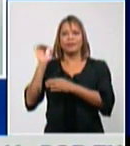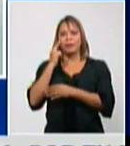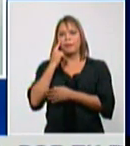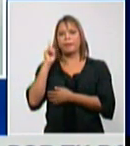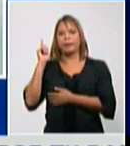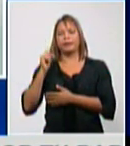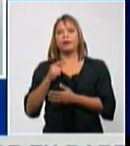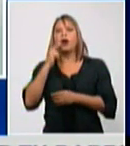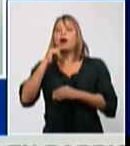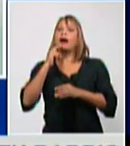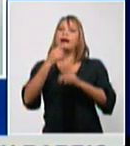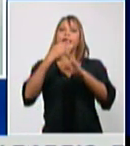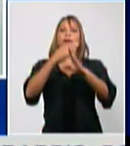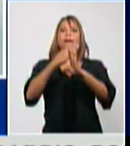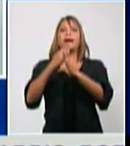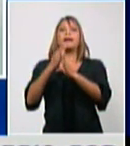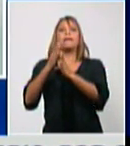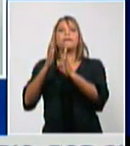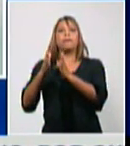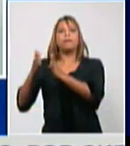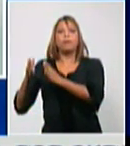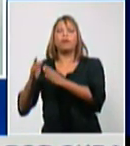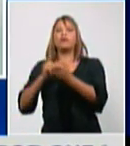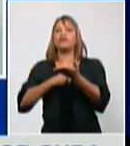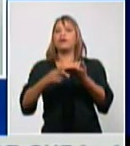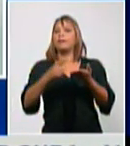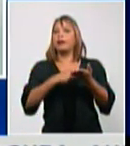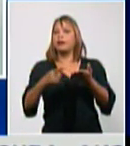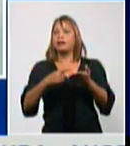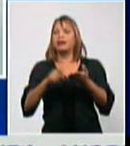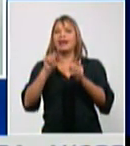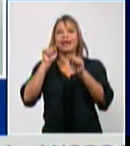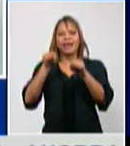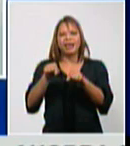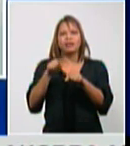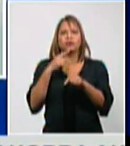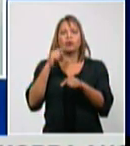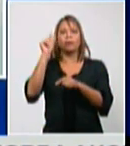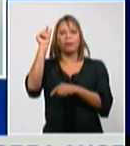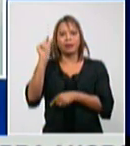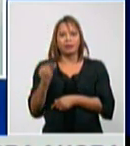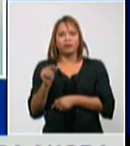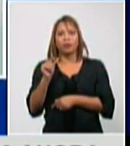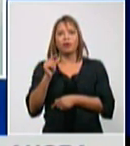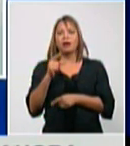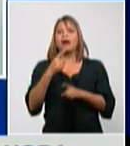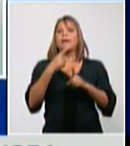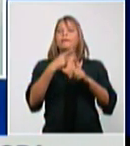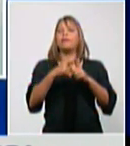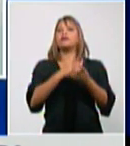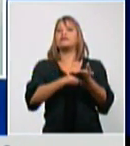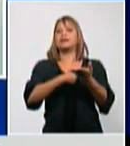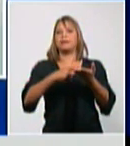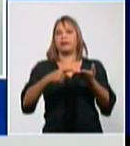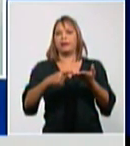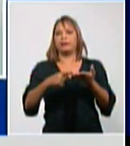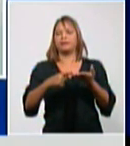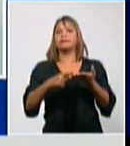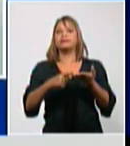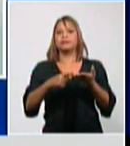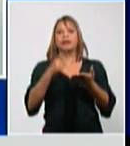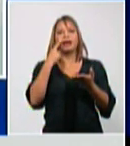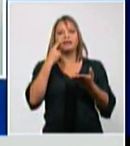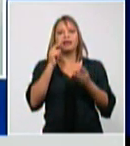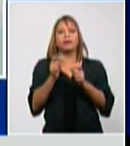semana también que se ve también estos son los casos diagnosticados por semana que se ve como se ha ido